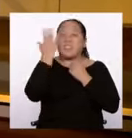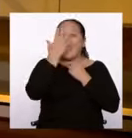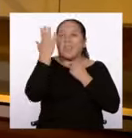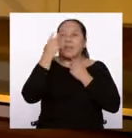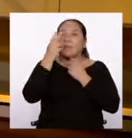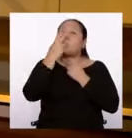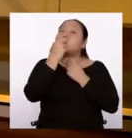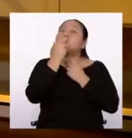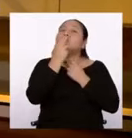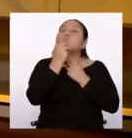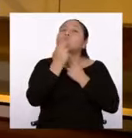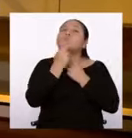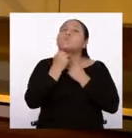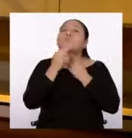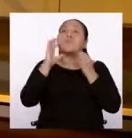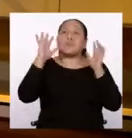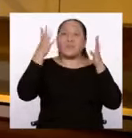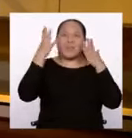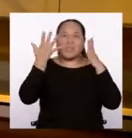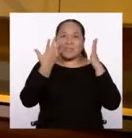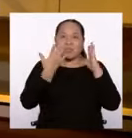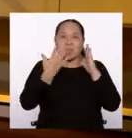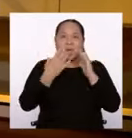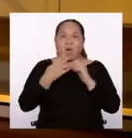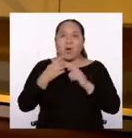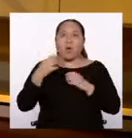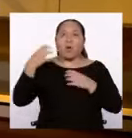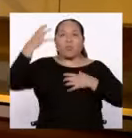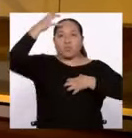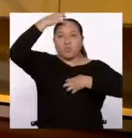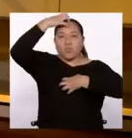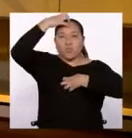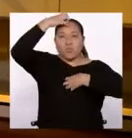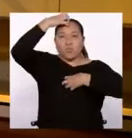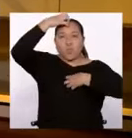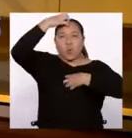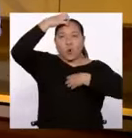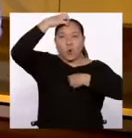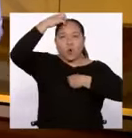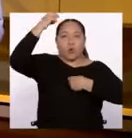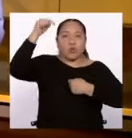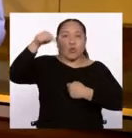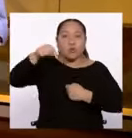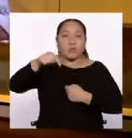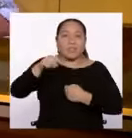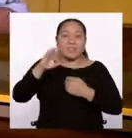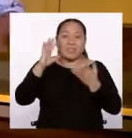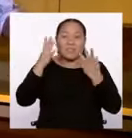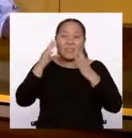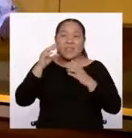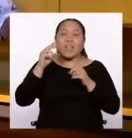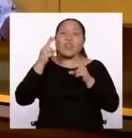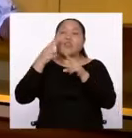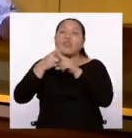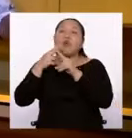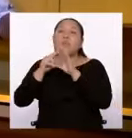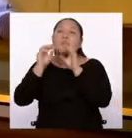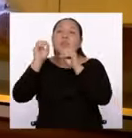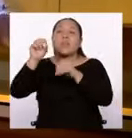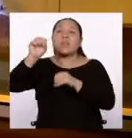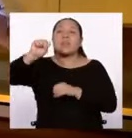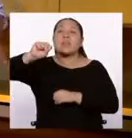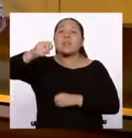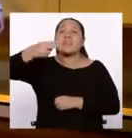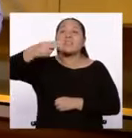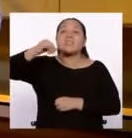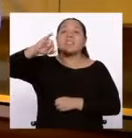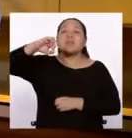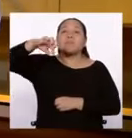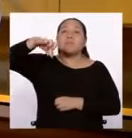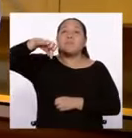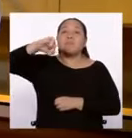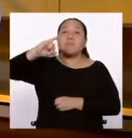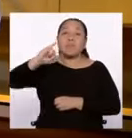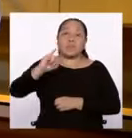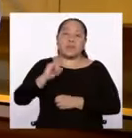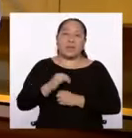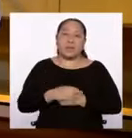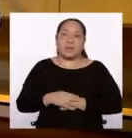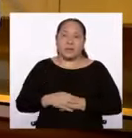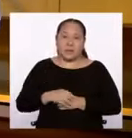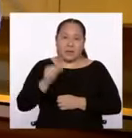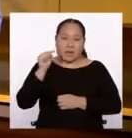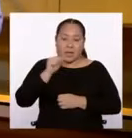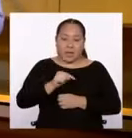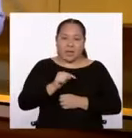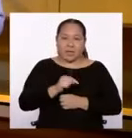parecerse a un mono que ellos llamaban shipi. Lo más destacado de la etnia shipibo